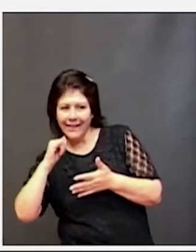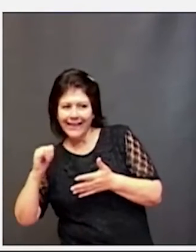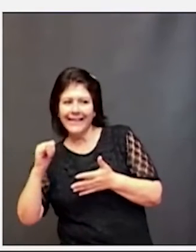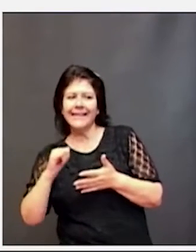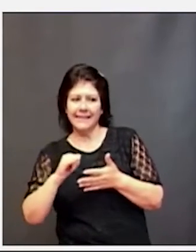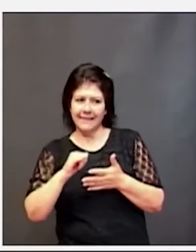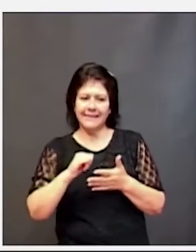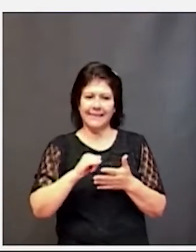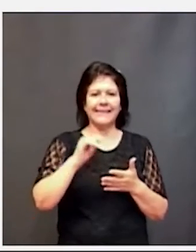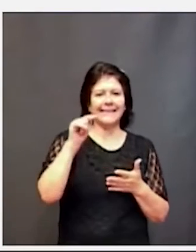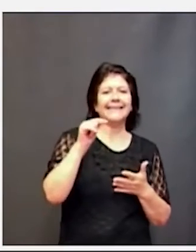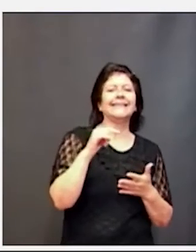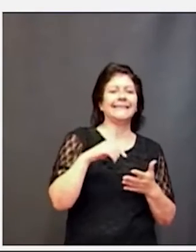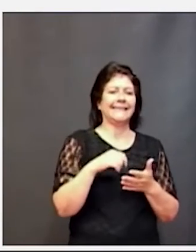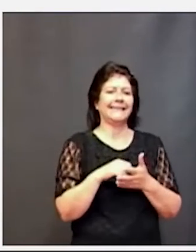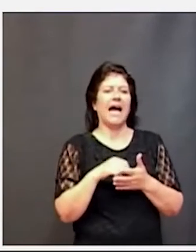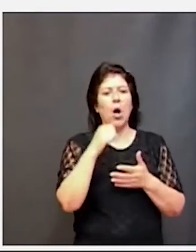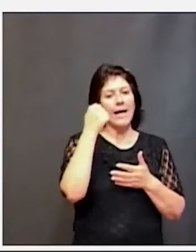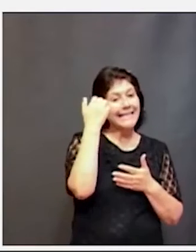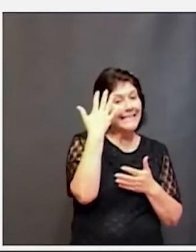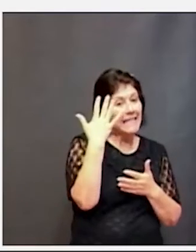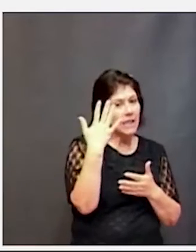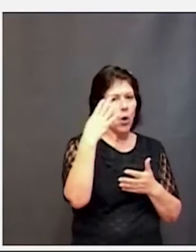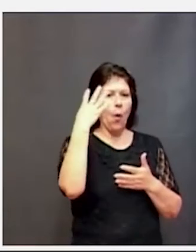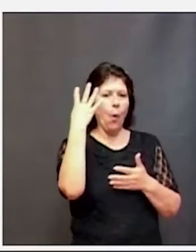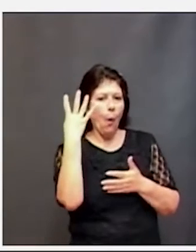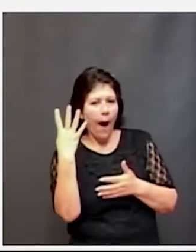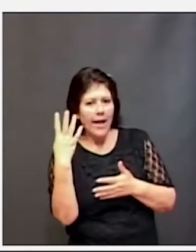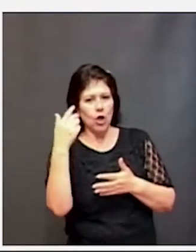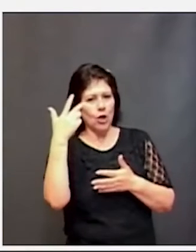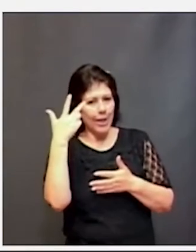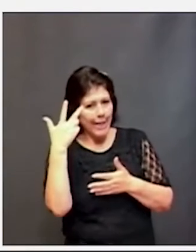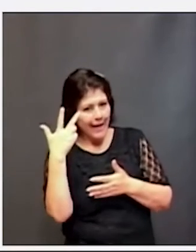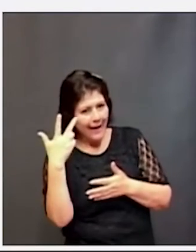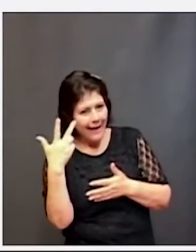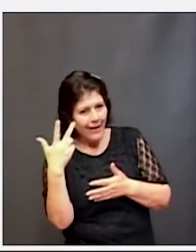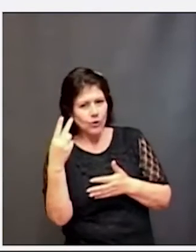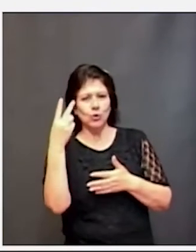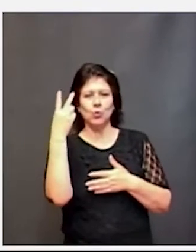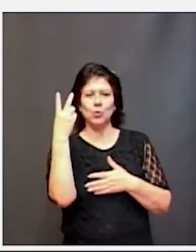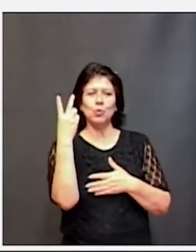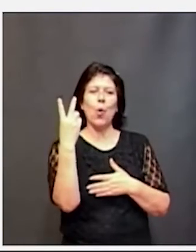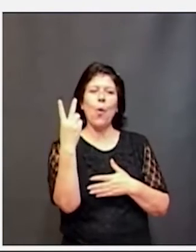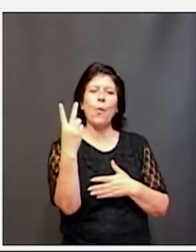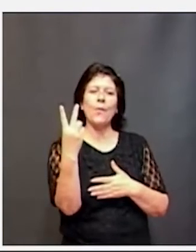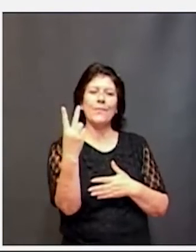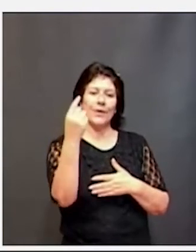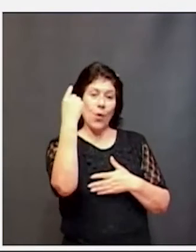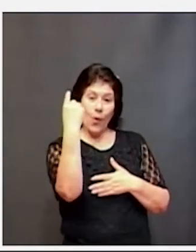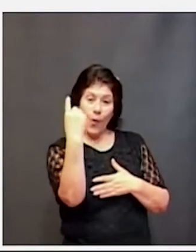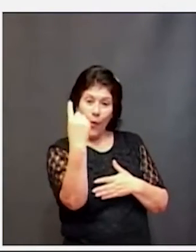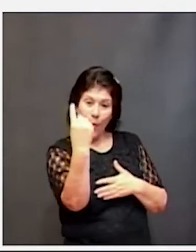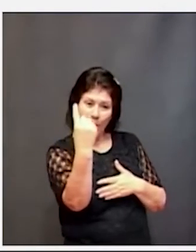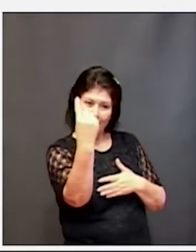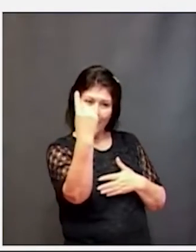cinco cuatro tres dos uno